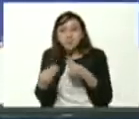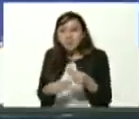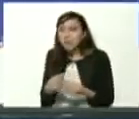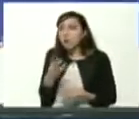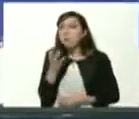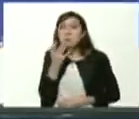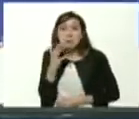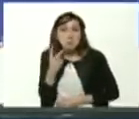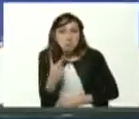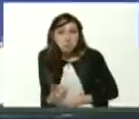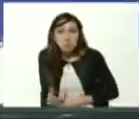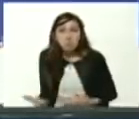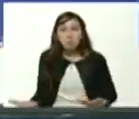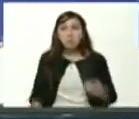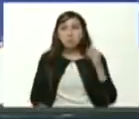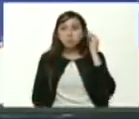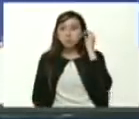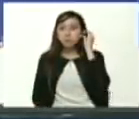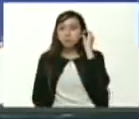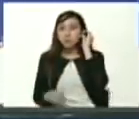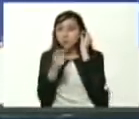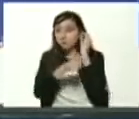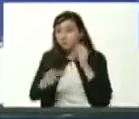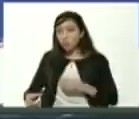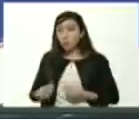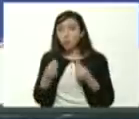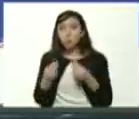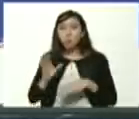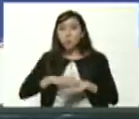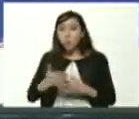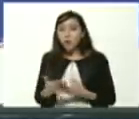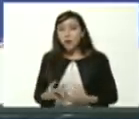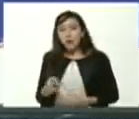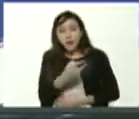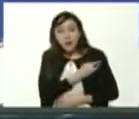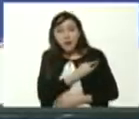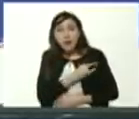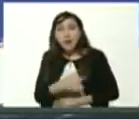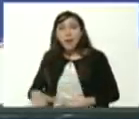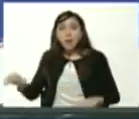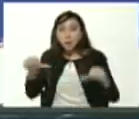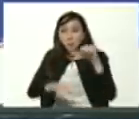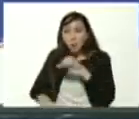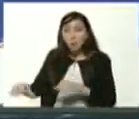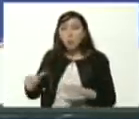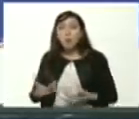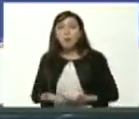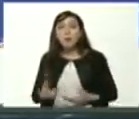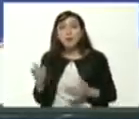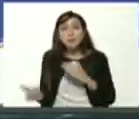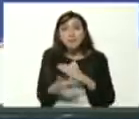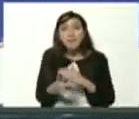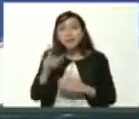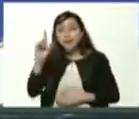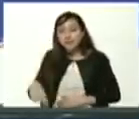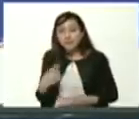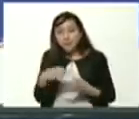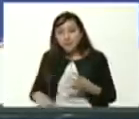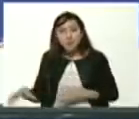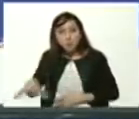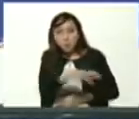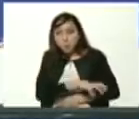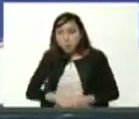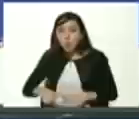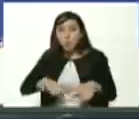ejemplos entre muchos las universidades politécnicas regionales territoriales